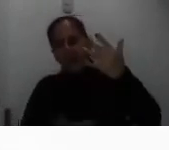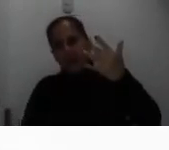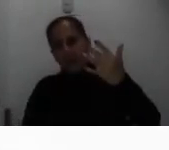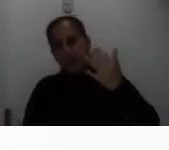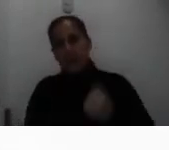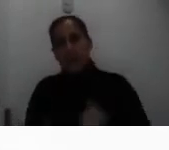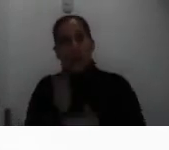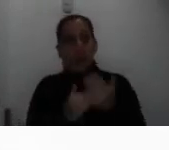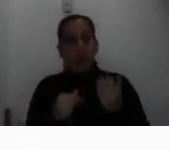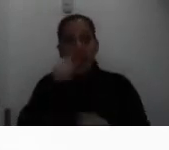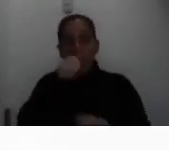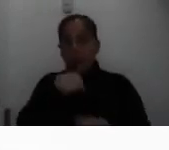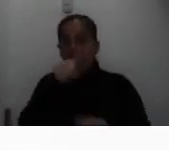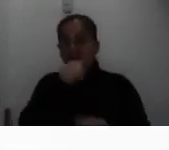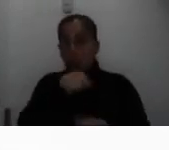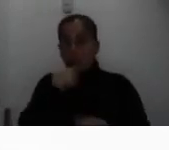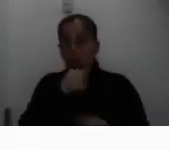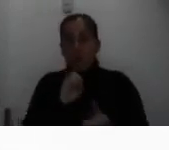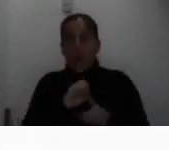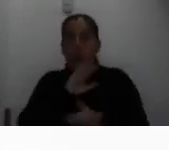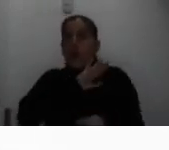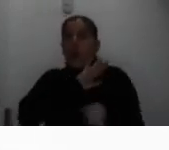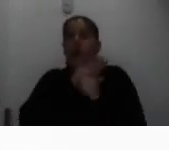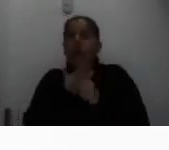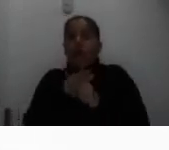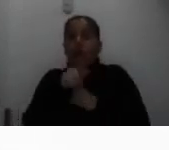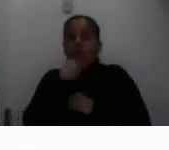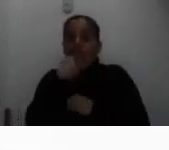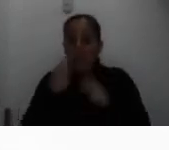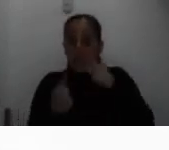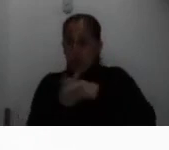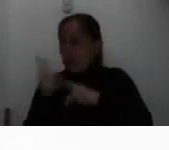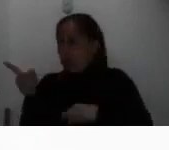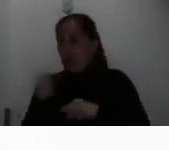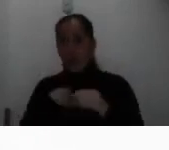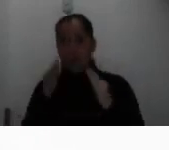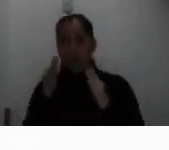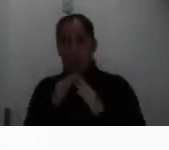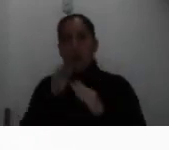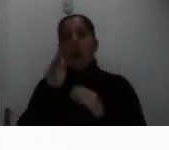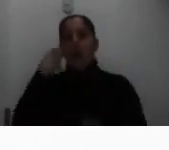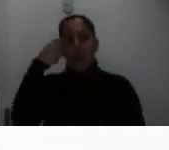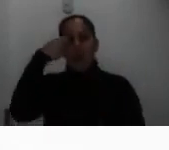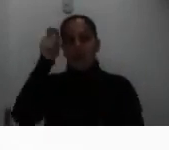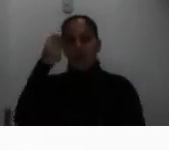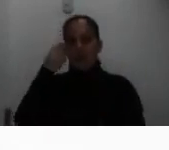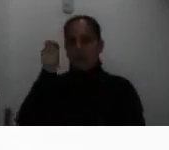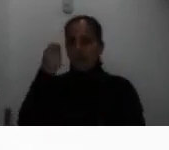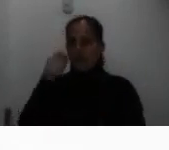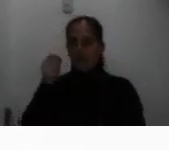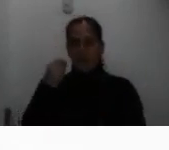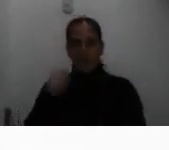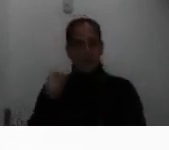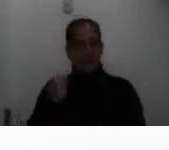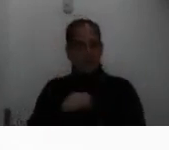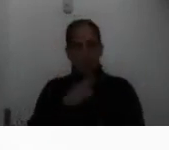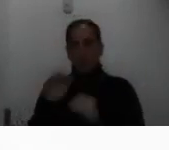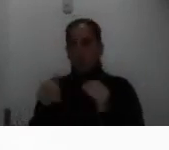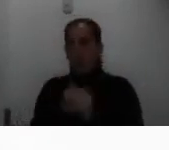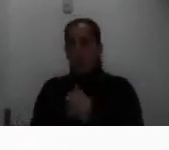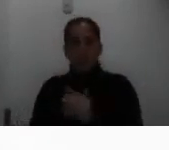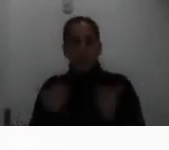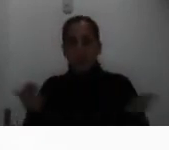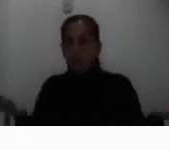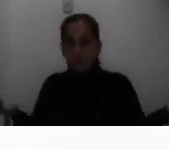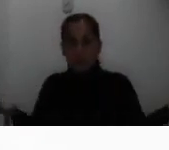de estas situaciones o todas se presentan en su hogar usted las puede marcar dándole un clic y aquí abajo